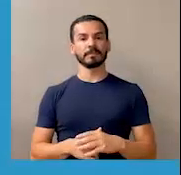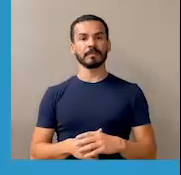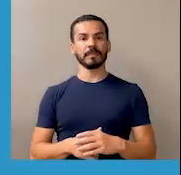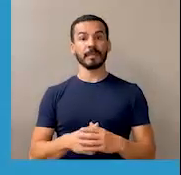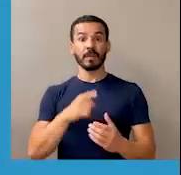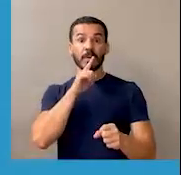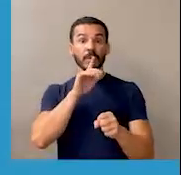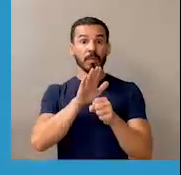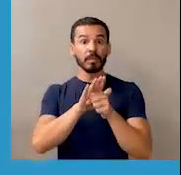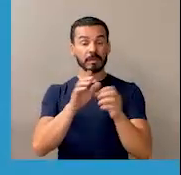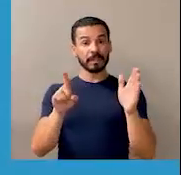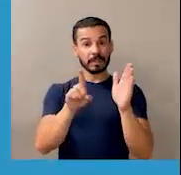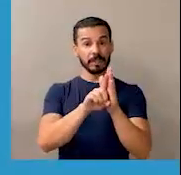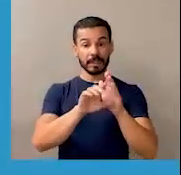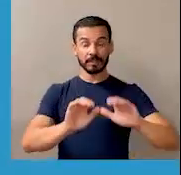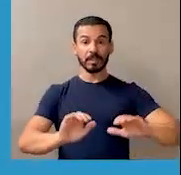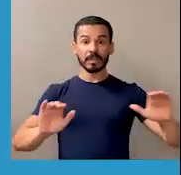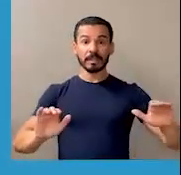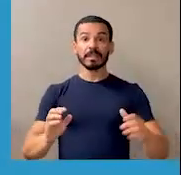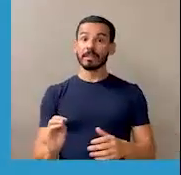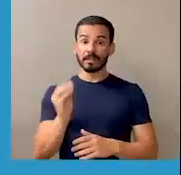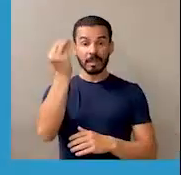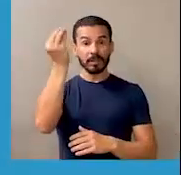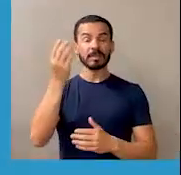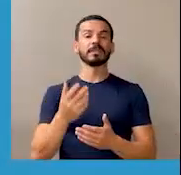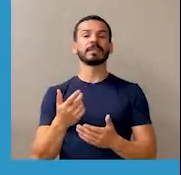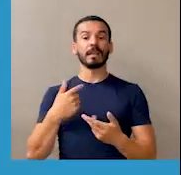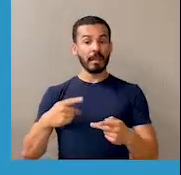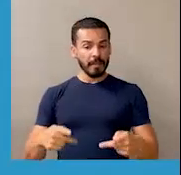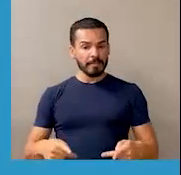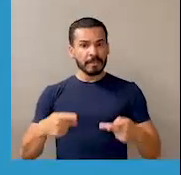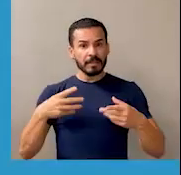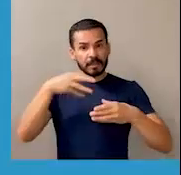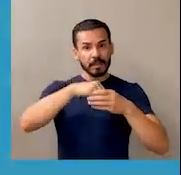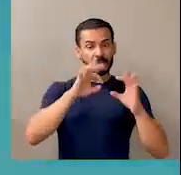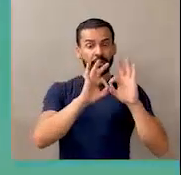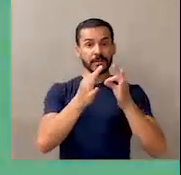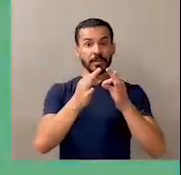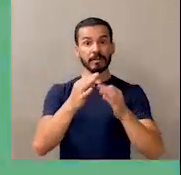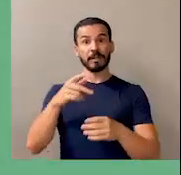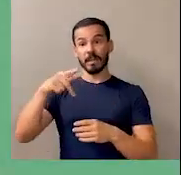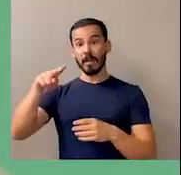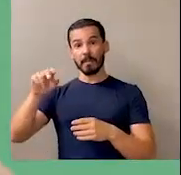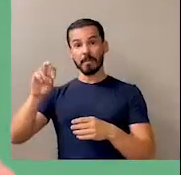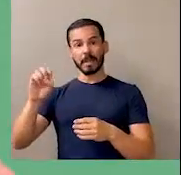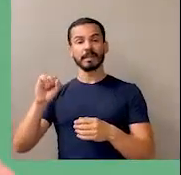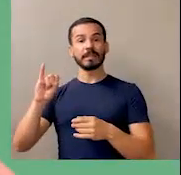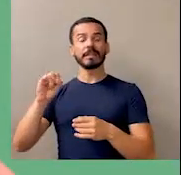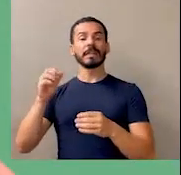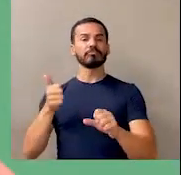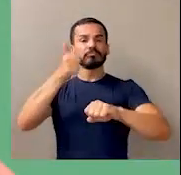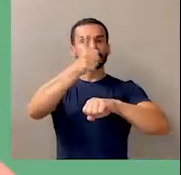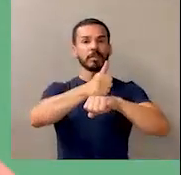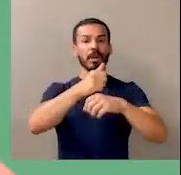En cumplimiento del derecho de los niños, niñas y adolescentes a vivir en una familia, el Patronato Nacional de la Infancia